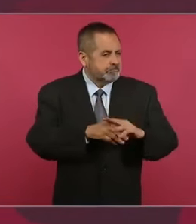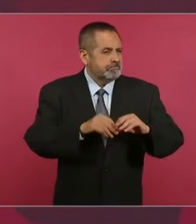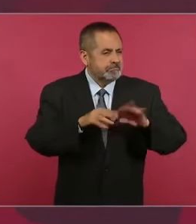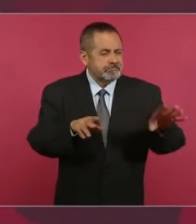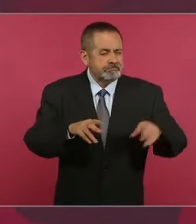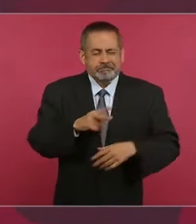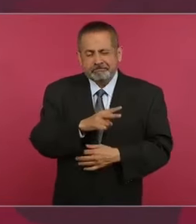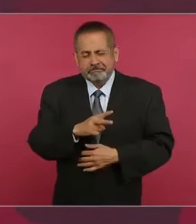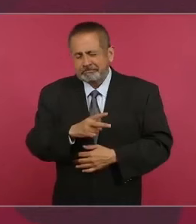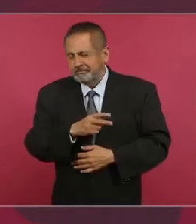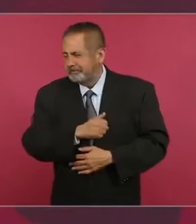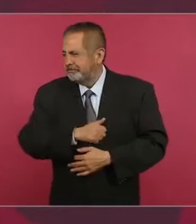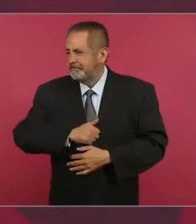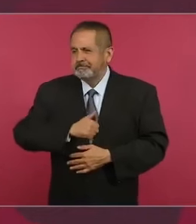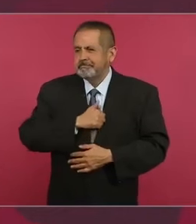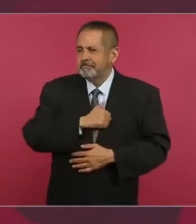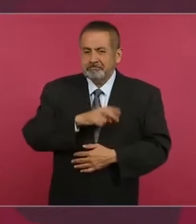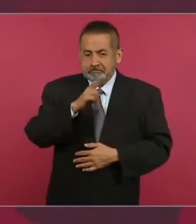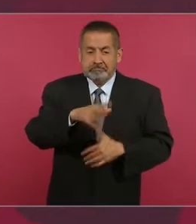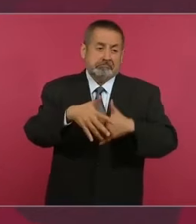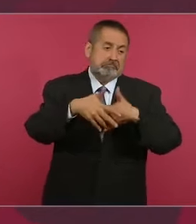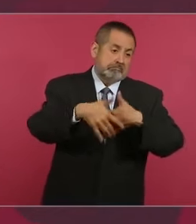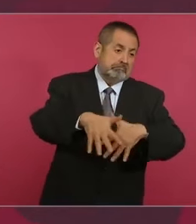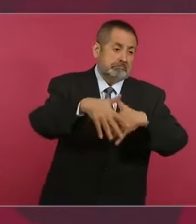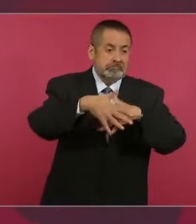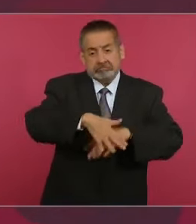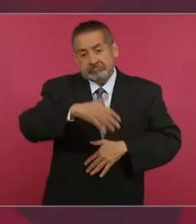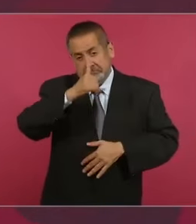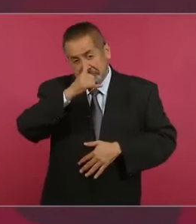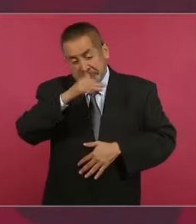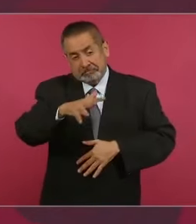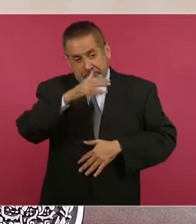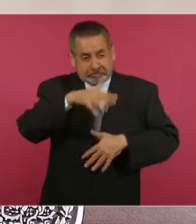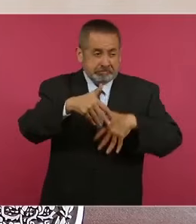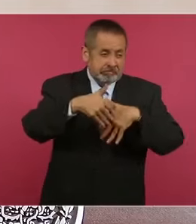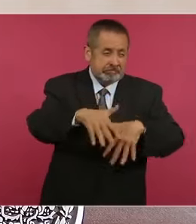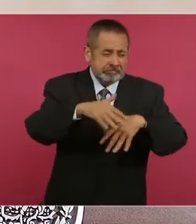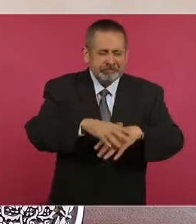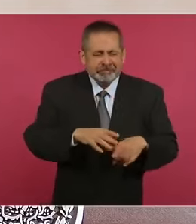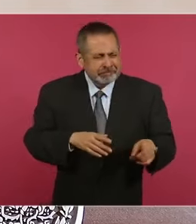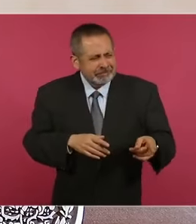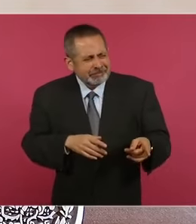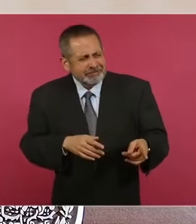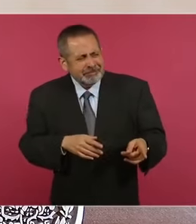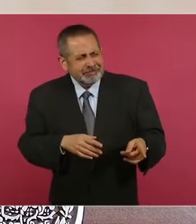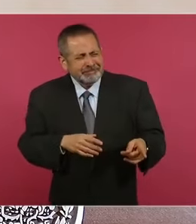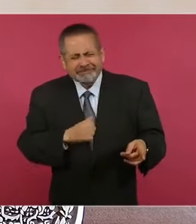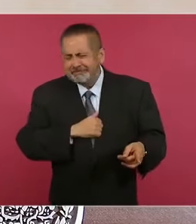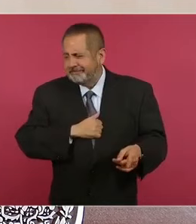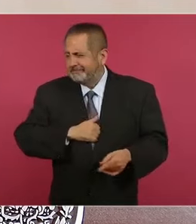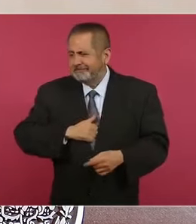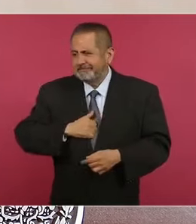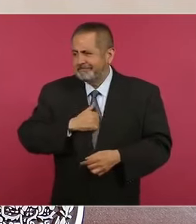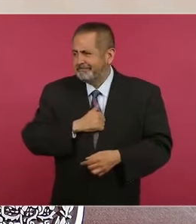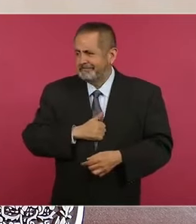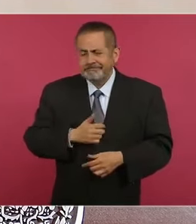que se den estas protestas, porque es